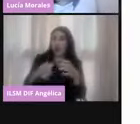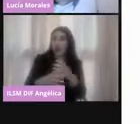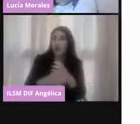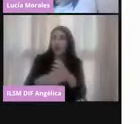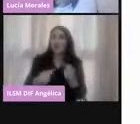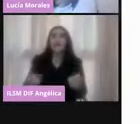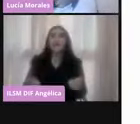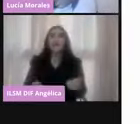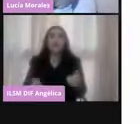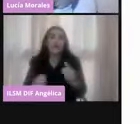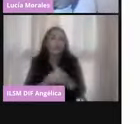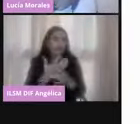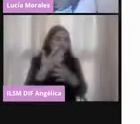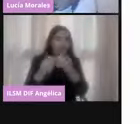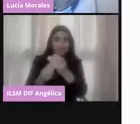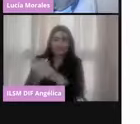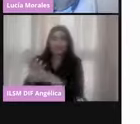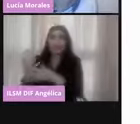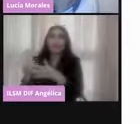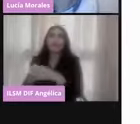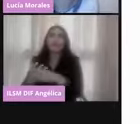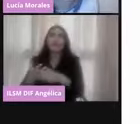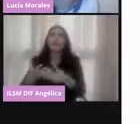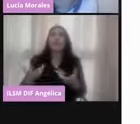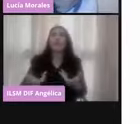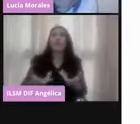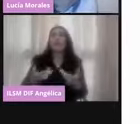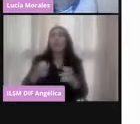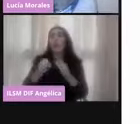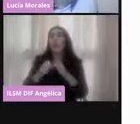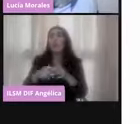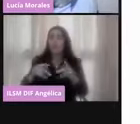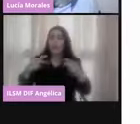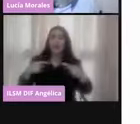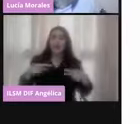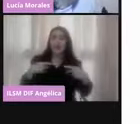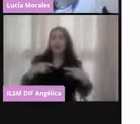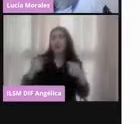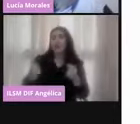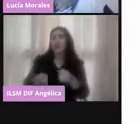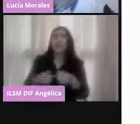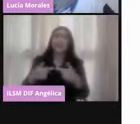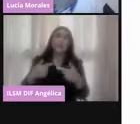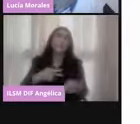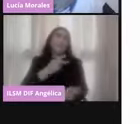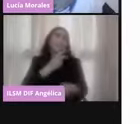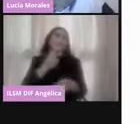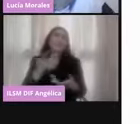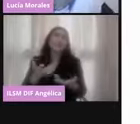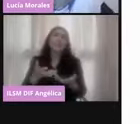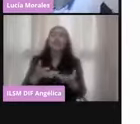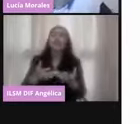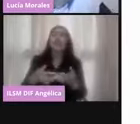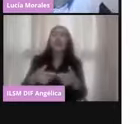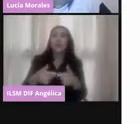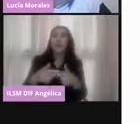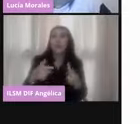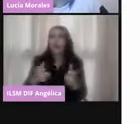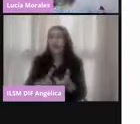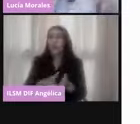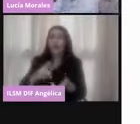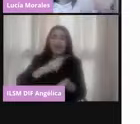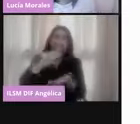de las y los integrantes del Poder Legislativo y Ejecutivo de la Unión,